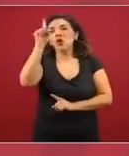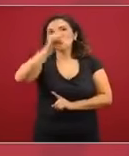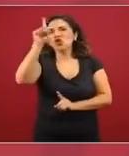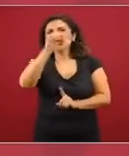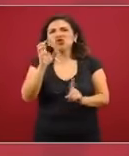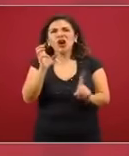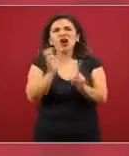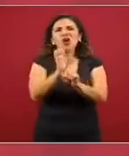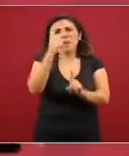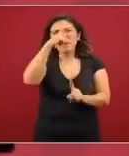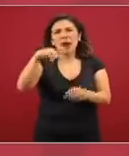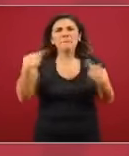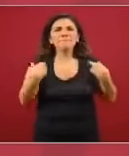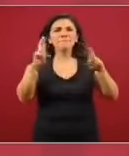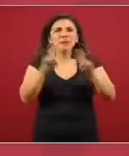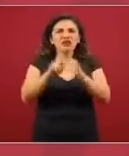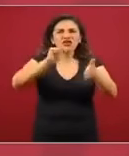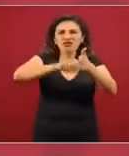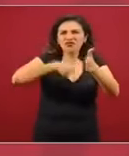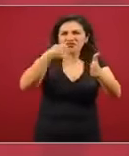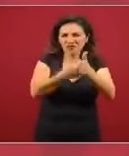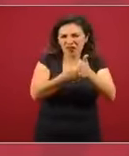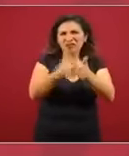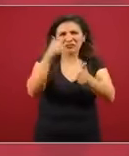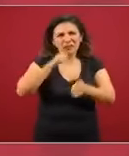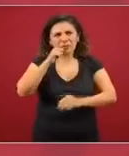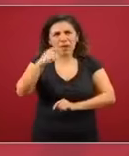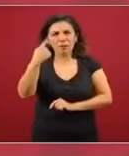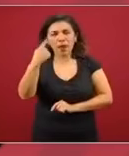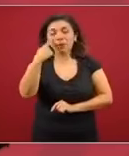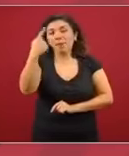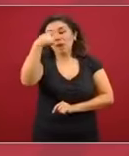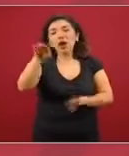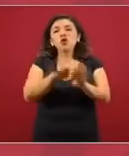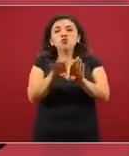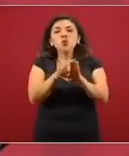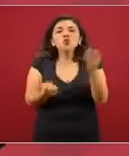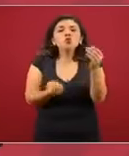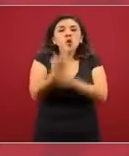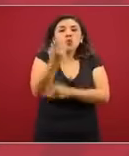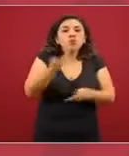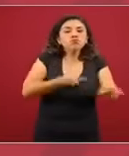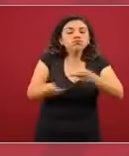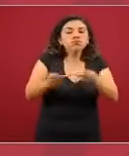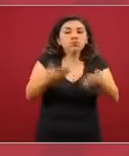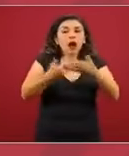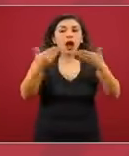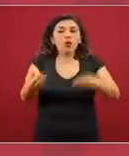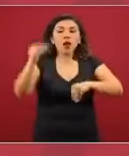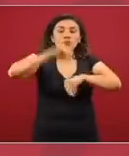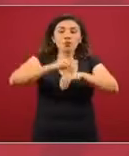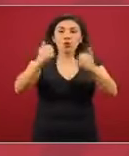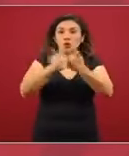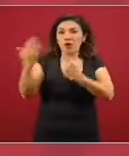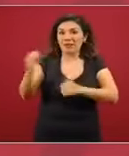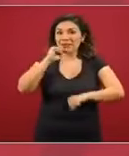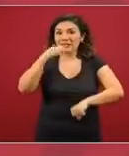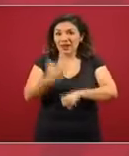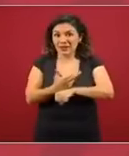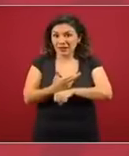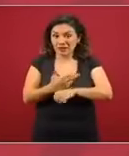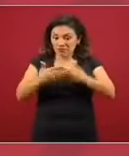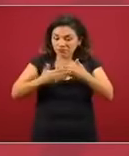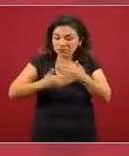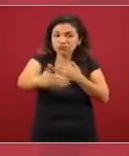escolar, que en materia de innovación pone en marcha el secretario y también